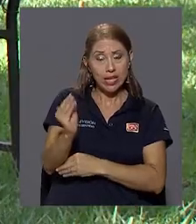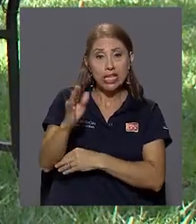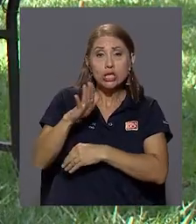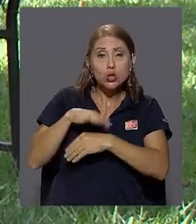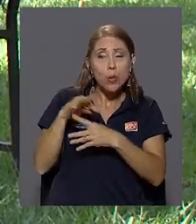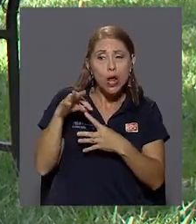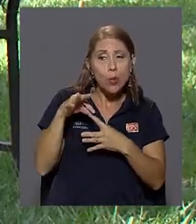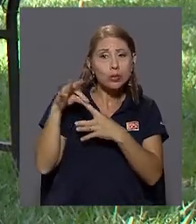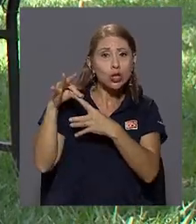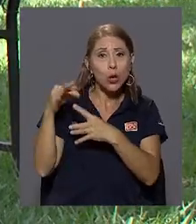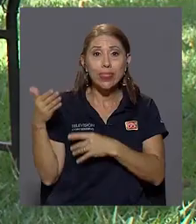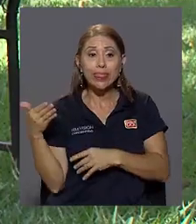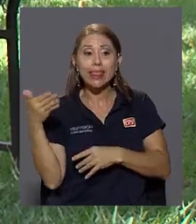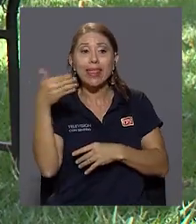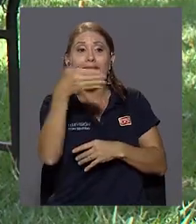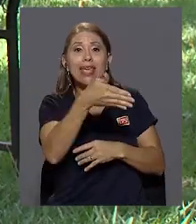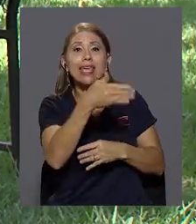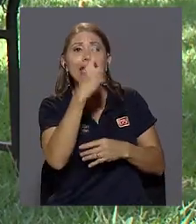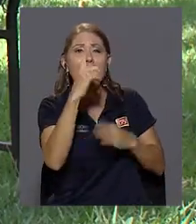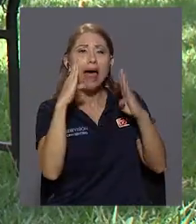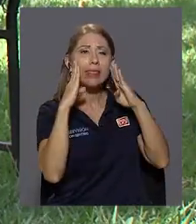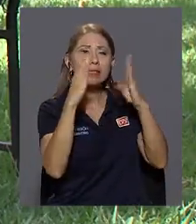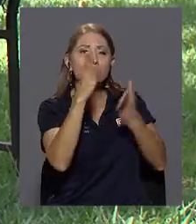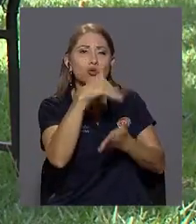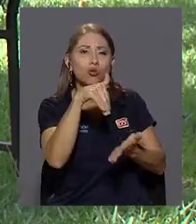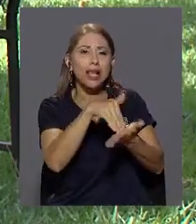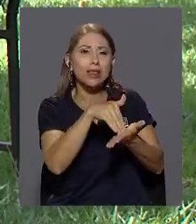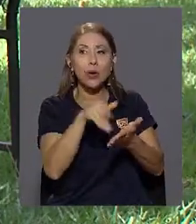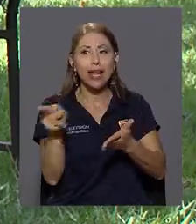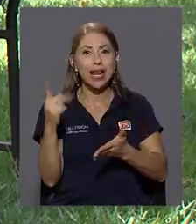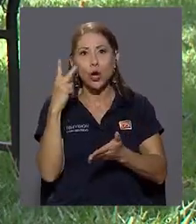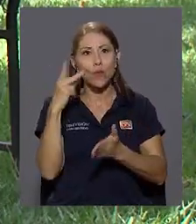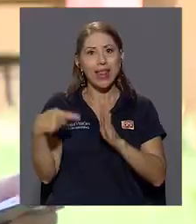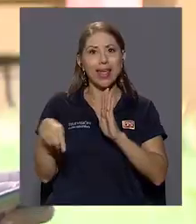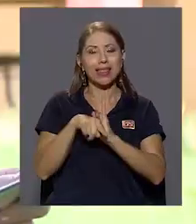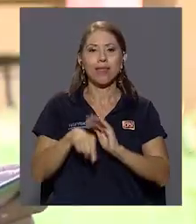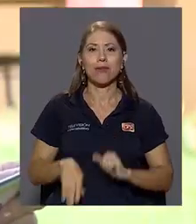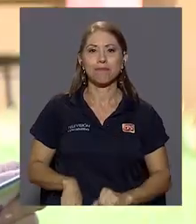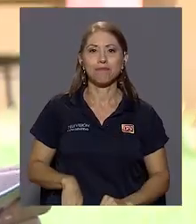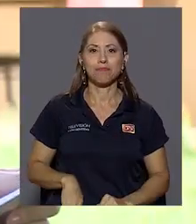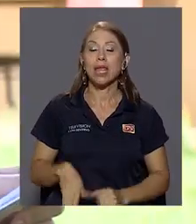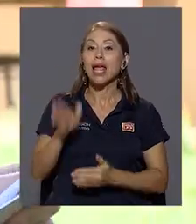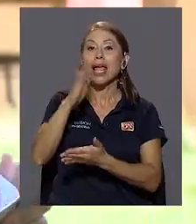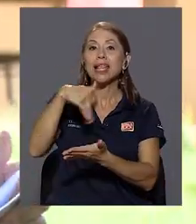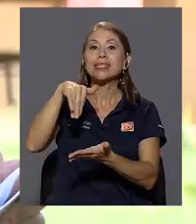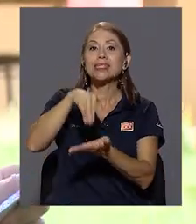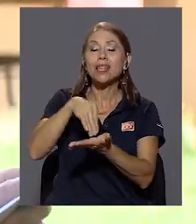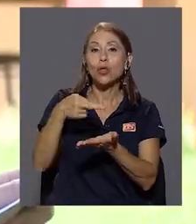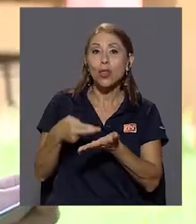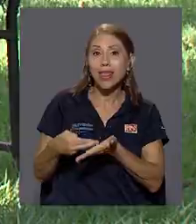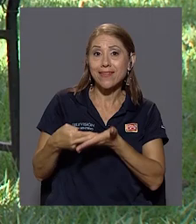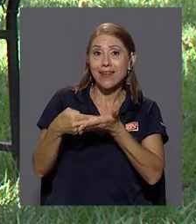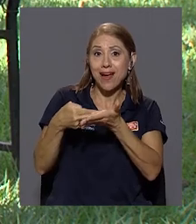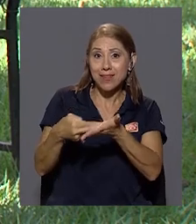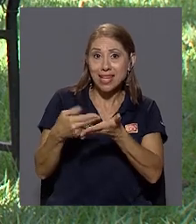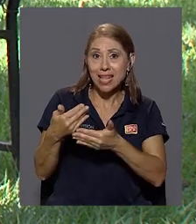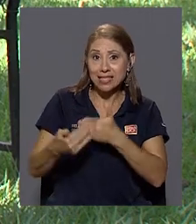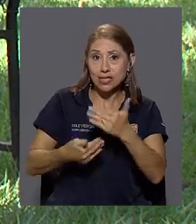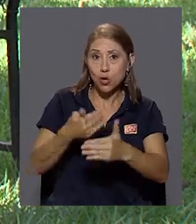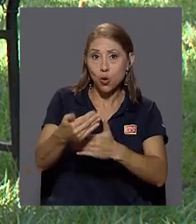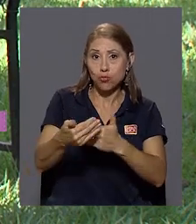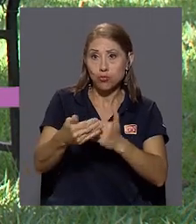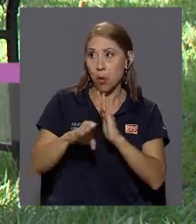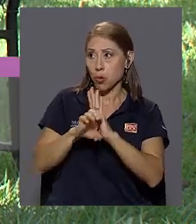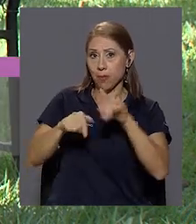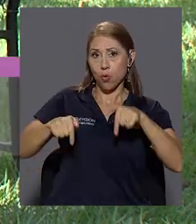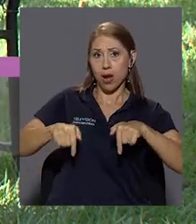de la opción de ir a algún centro sin que lo tome de manera así más negativa? El centro de rehabilitación, por lo menos en este